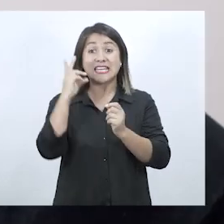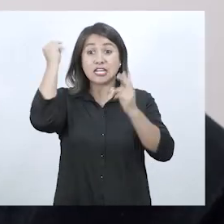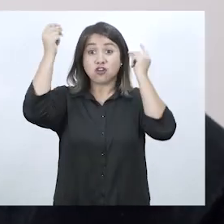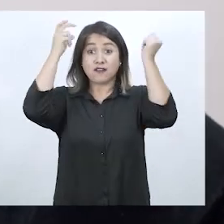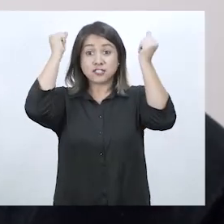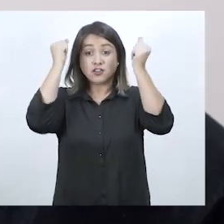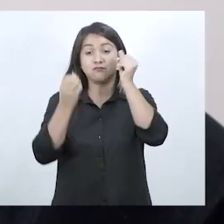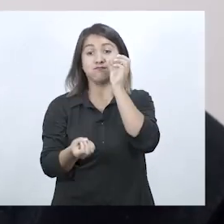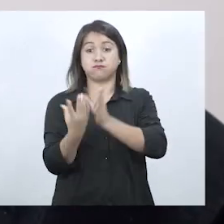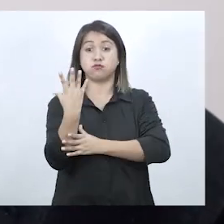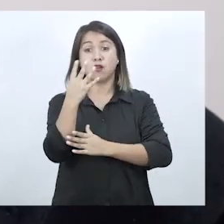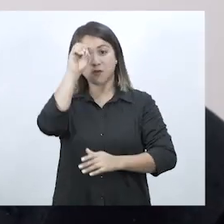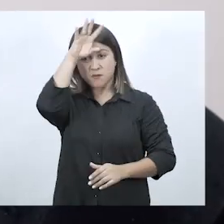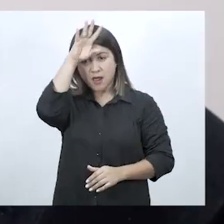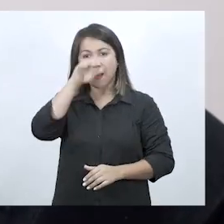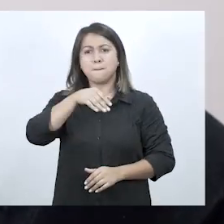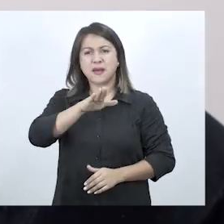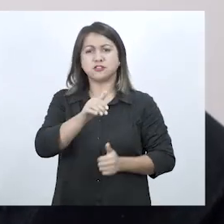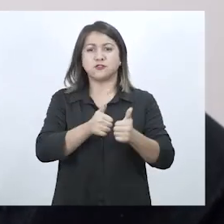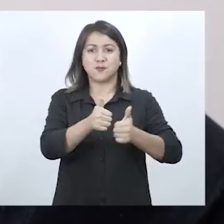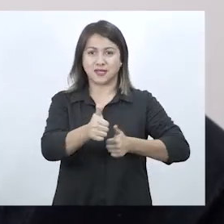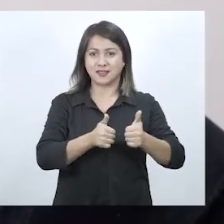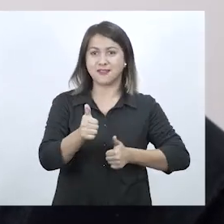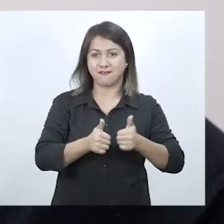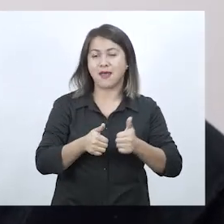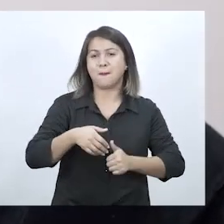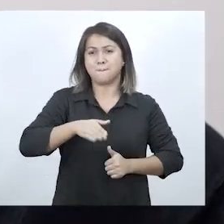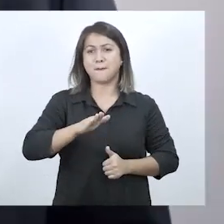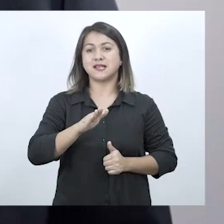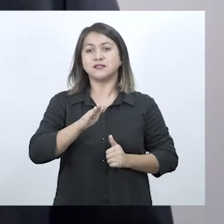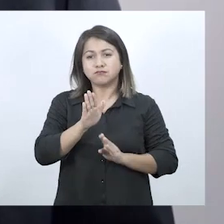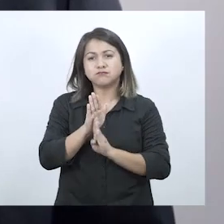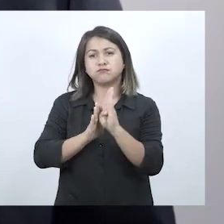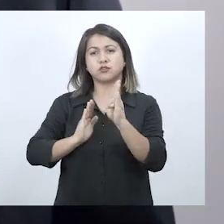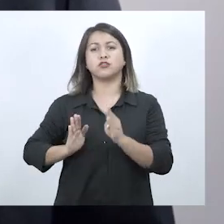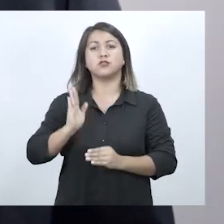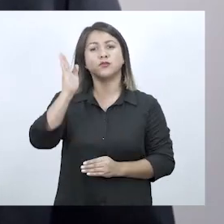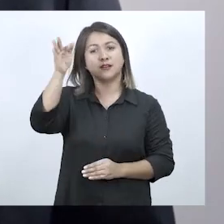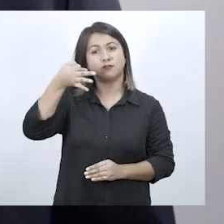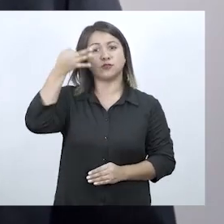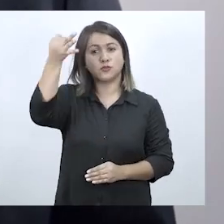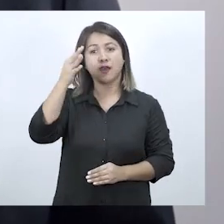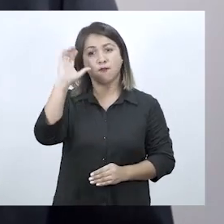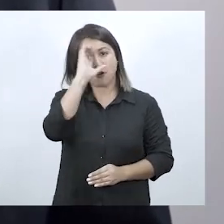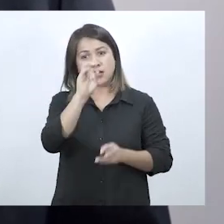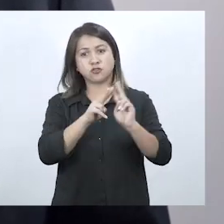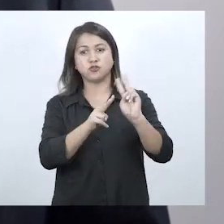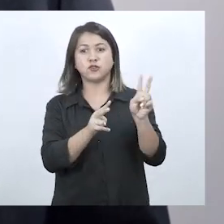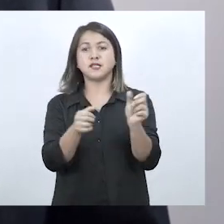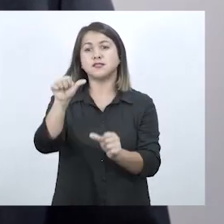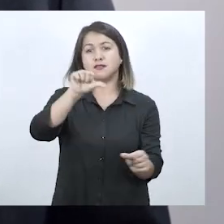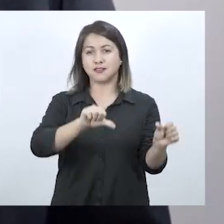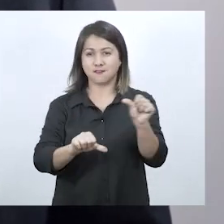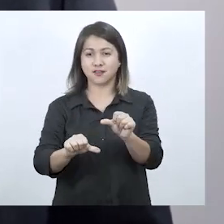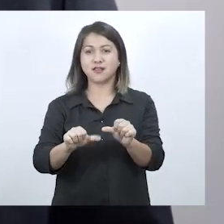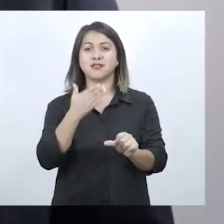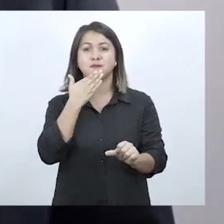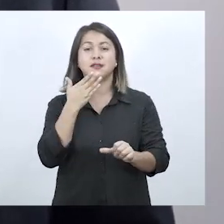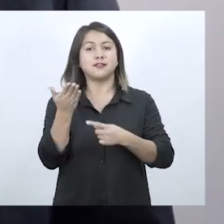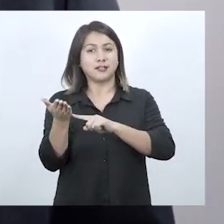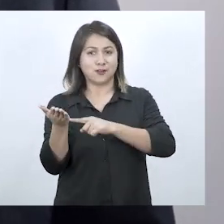La innovación nos ayudará a ser más competitivos, más sustentables, a buscar soluciones